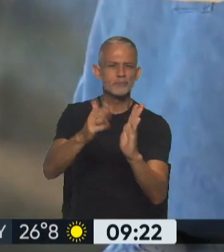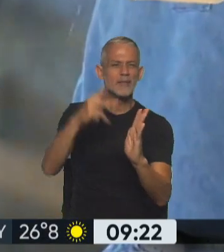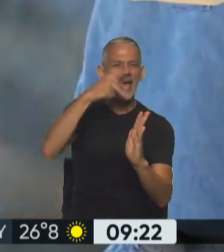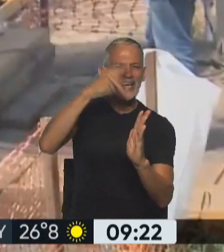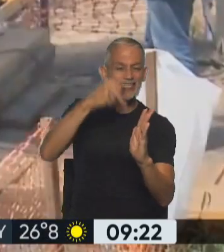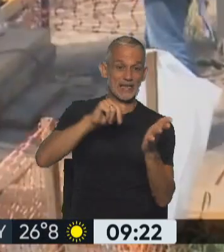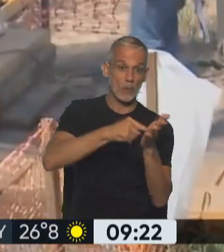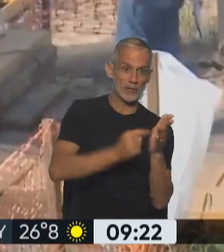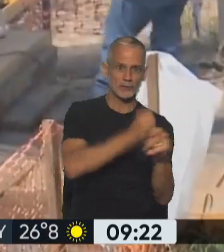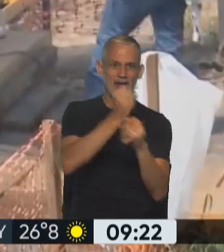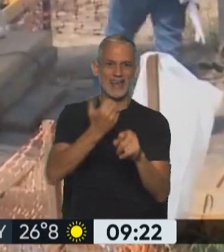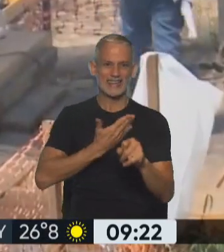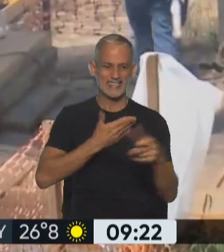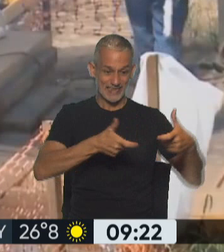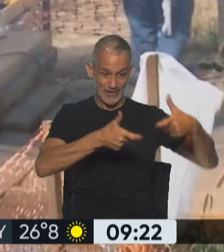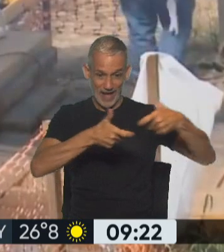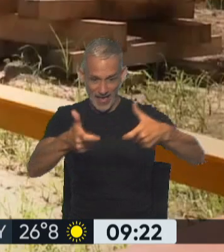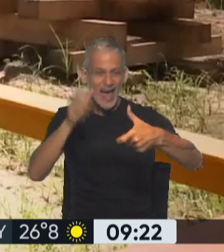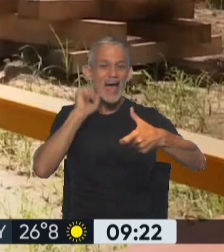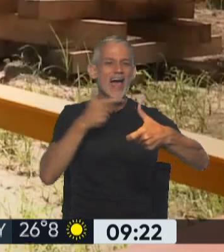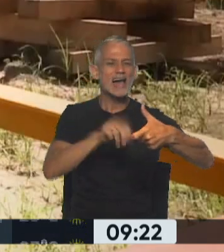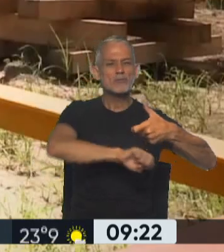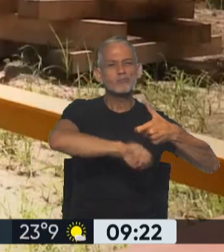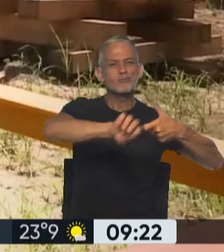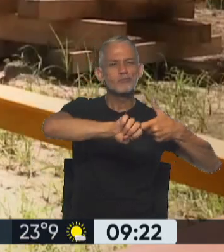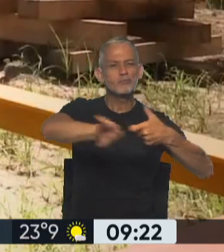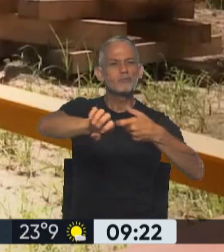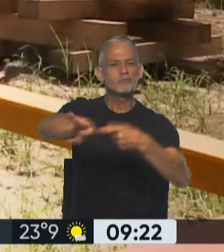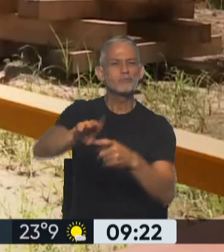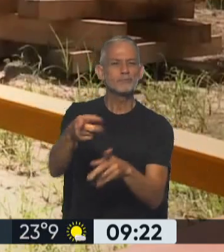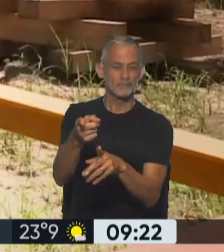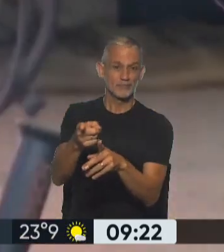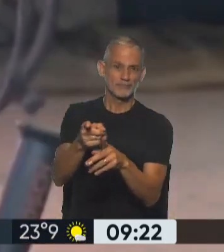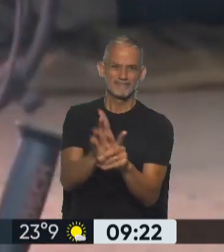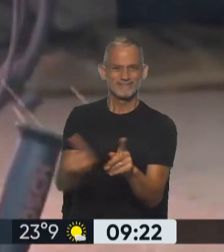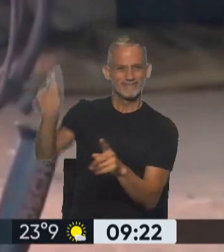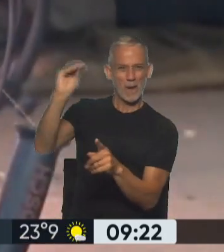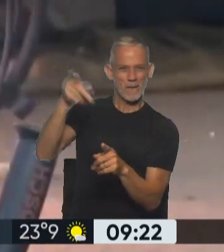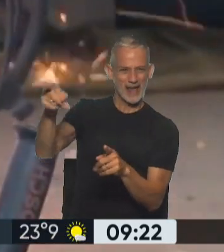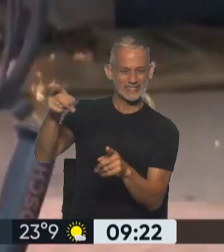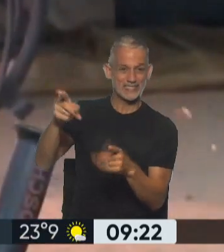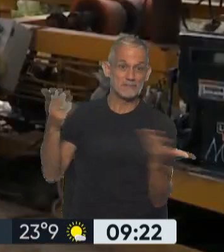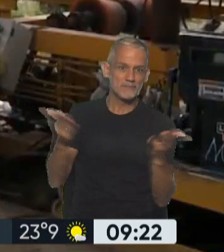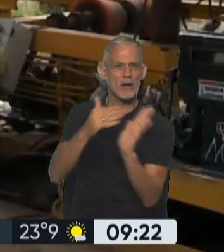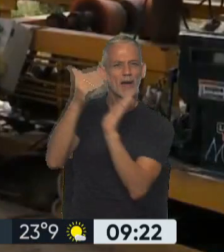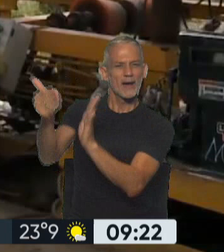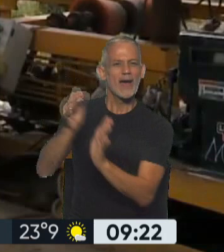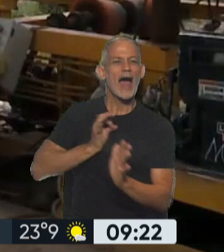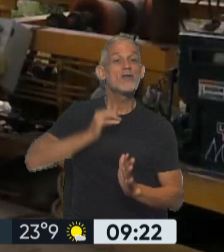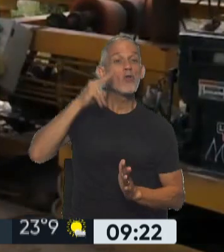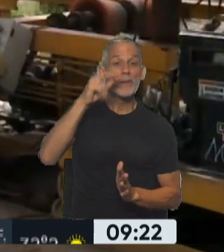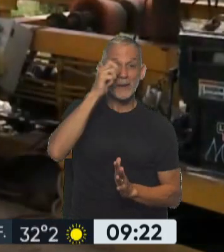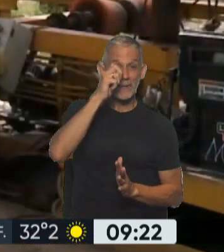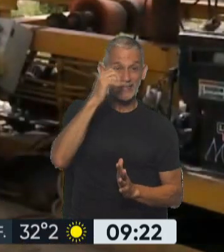Buenos Aires hasta Santa Fe, el gas comienza a llegar con fluidez a Río Grande do Sul y ya en 2025 los nuevos